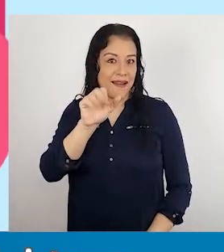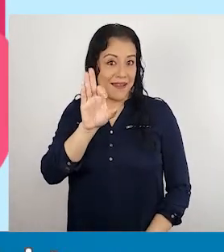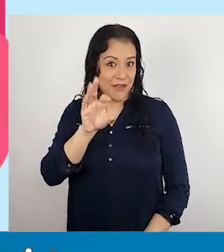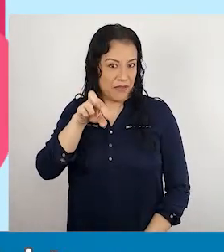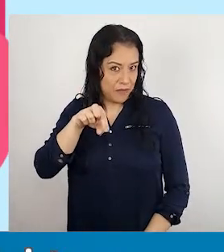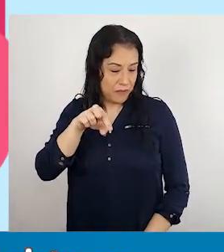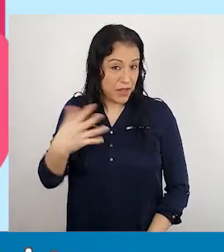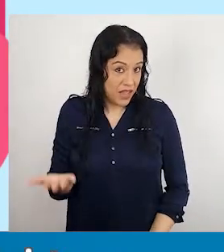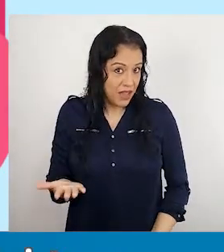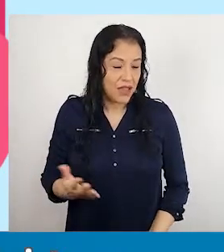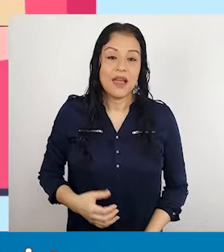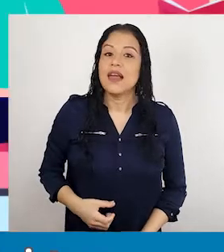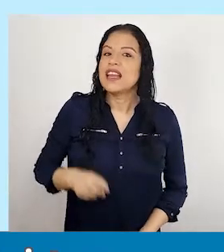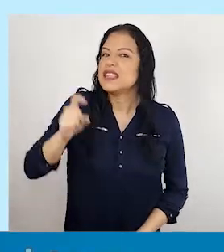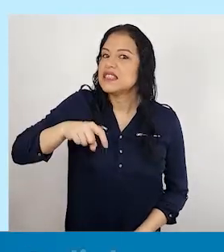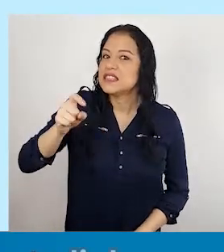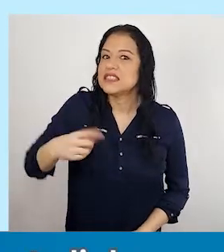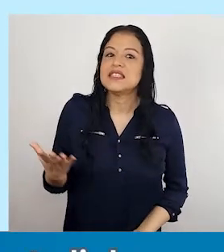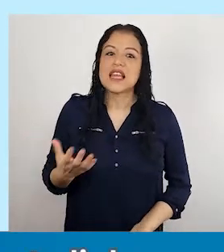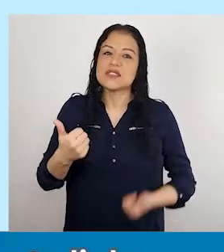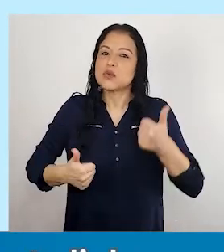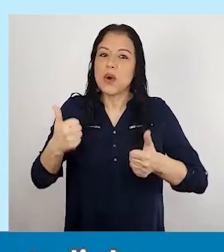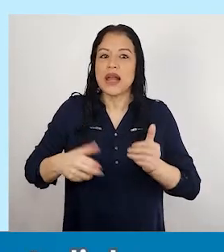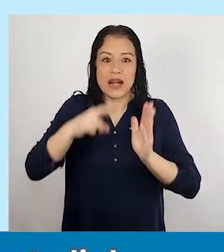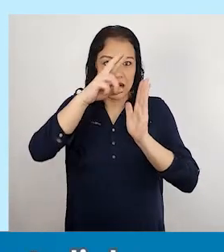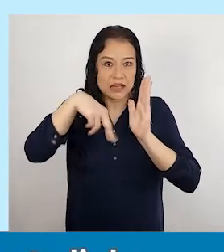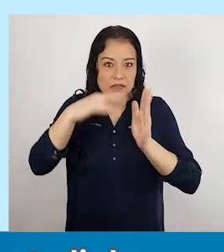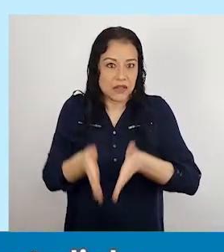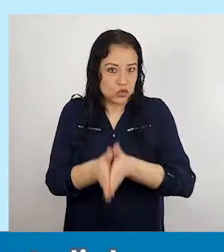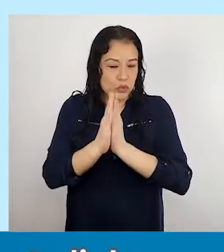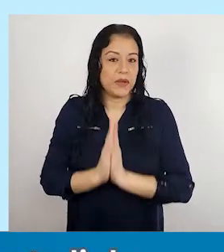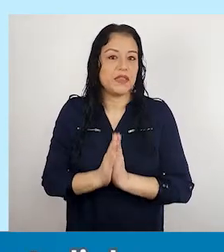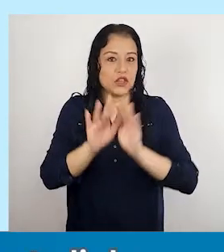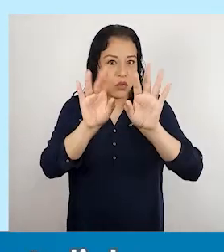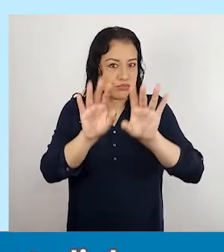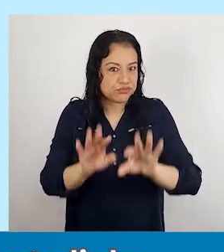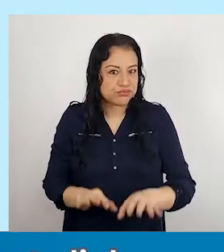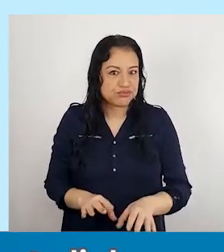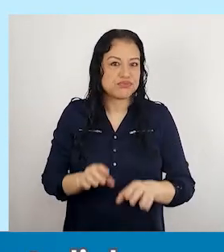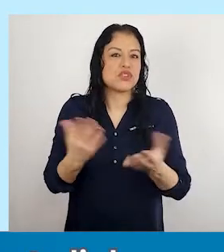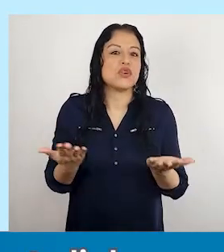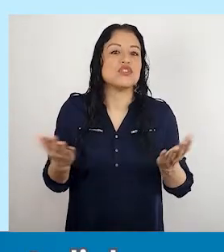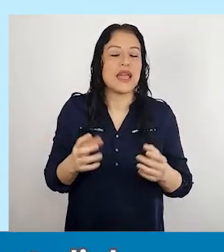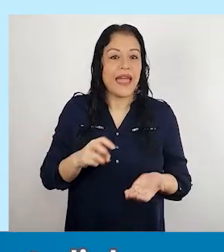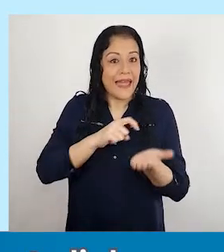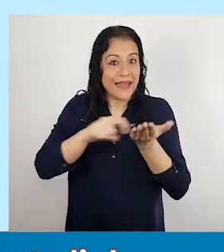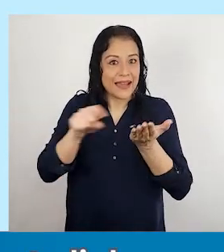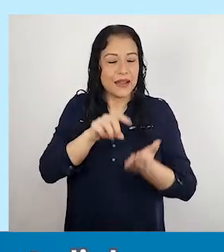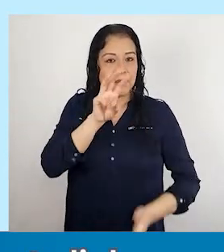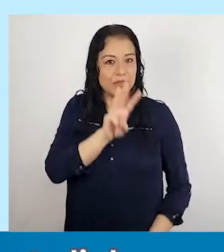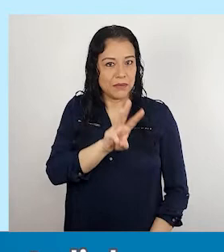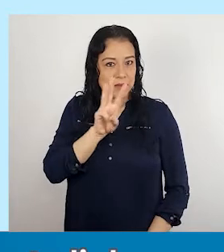privado de pensiones, registra tu solicitud por única vez en el siguiente link www